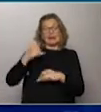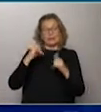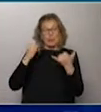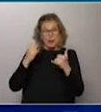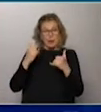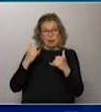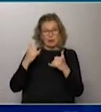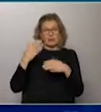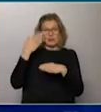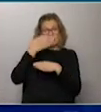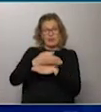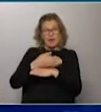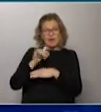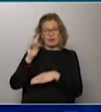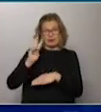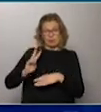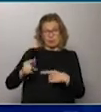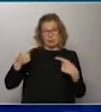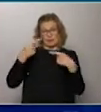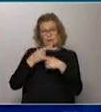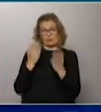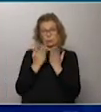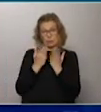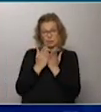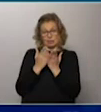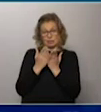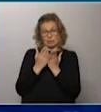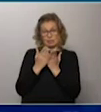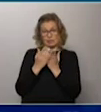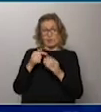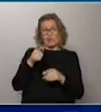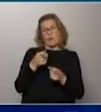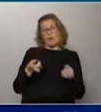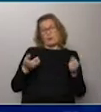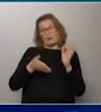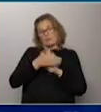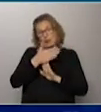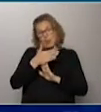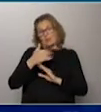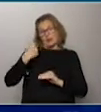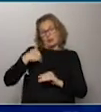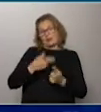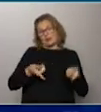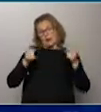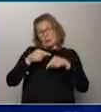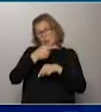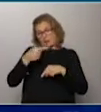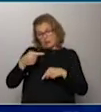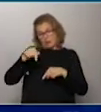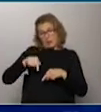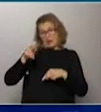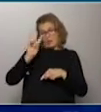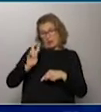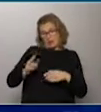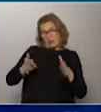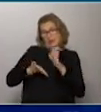jugar a Venezuela ante estudiantes de Mérida. Nacional juega a Navellaneda, vuelve, queda una semana concentrado. También tienen que someterse a los